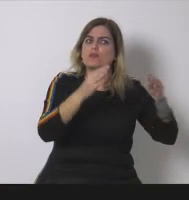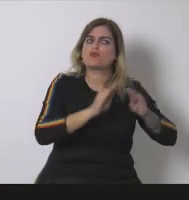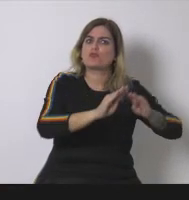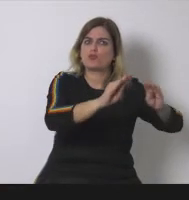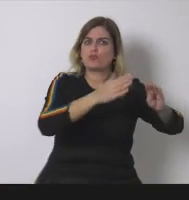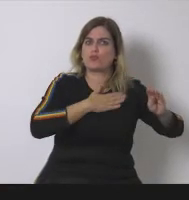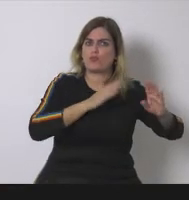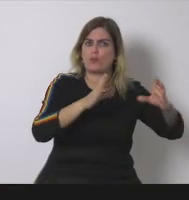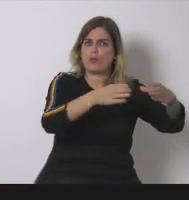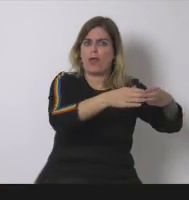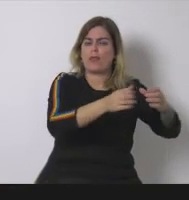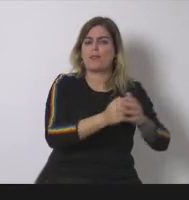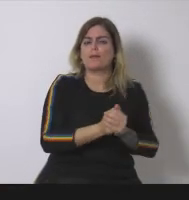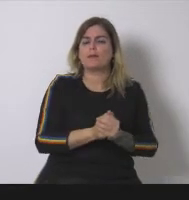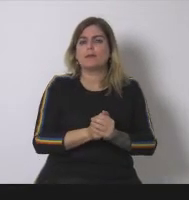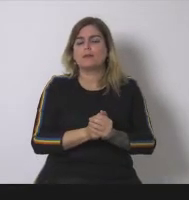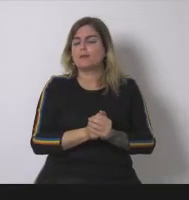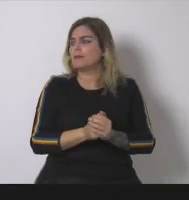comunidad